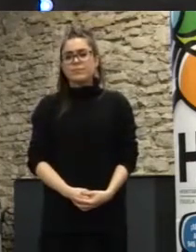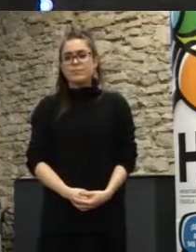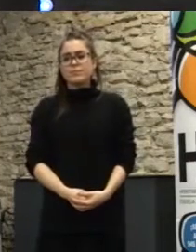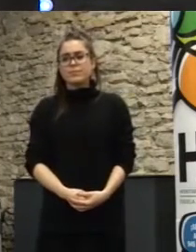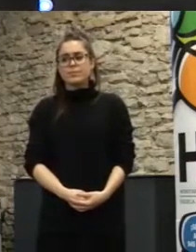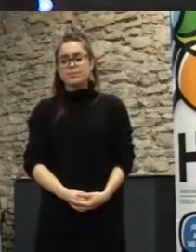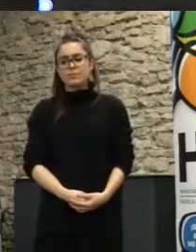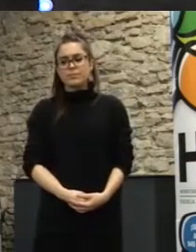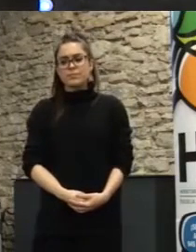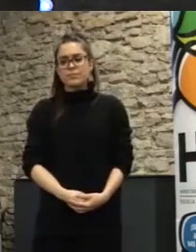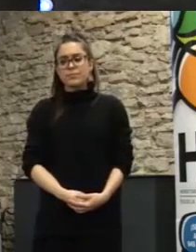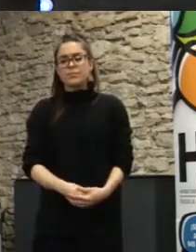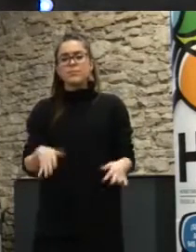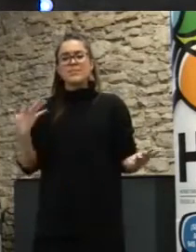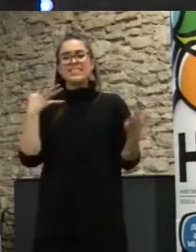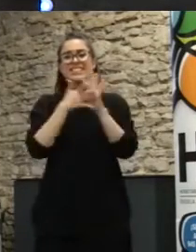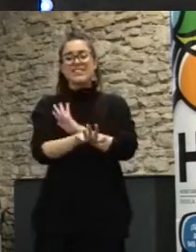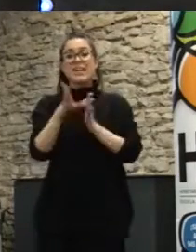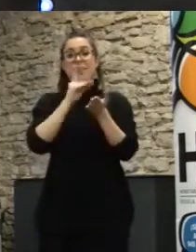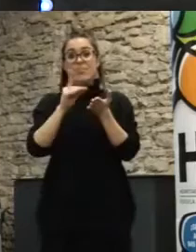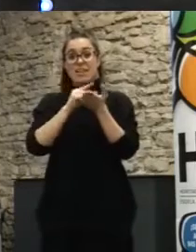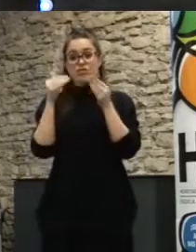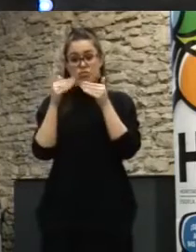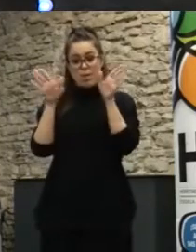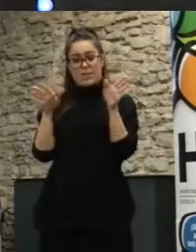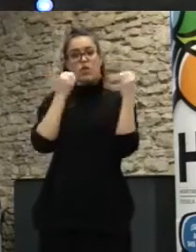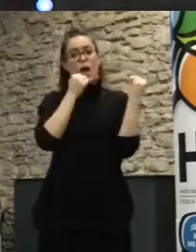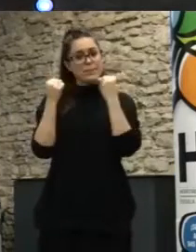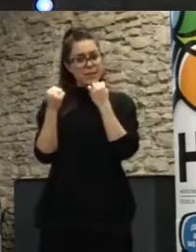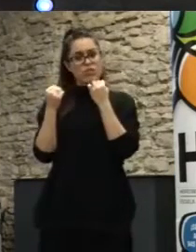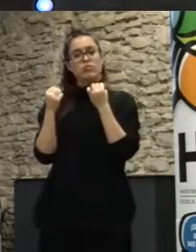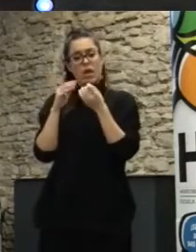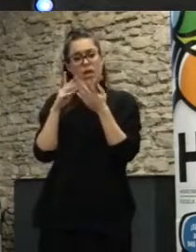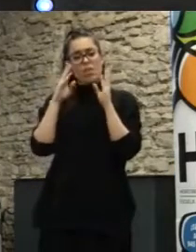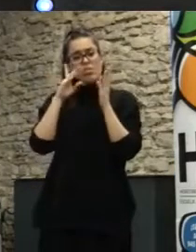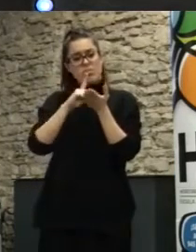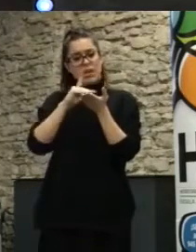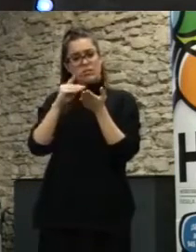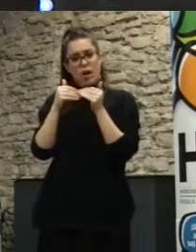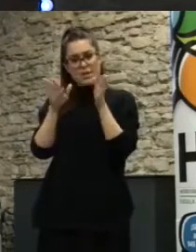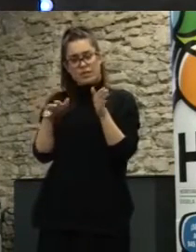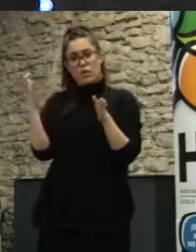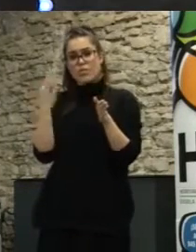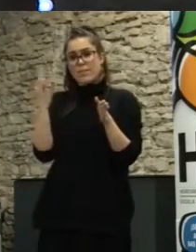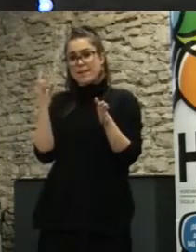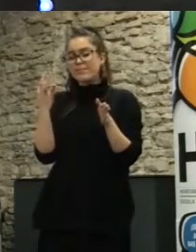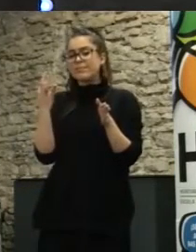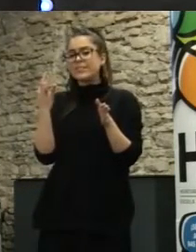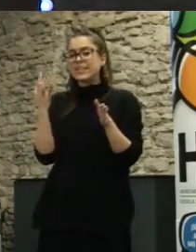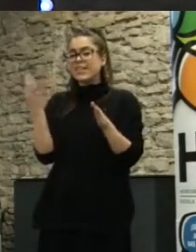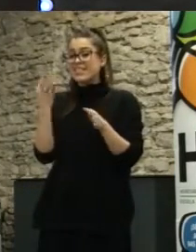digamos contraria de la apertura de datos las administraciones tienen que abrir los datos y tienen que fomentar un espacio